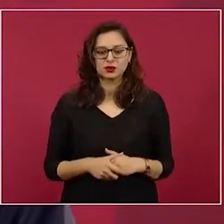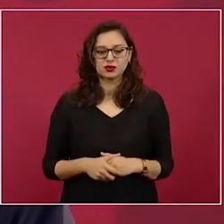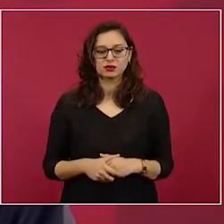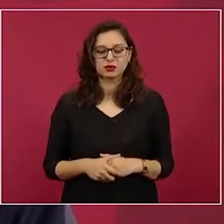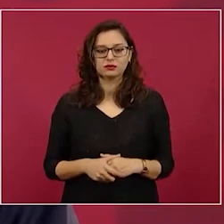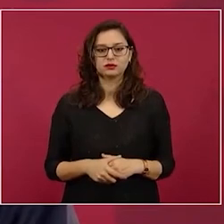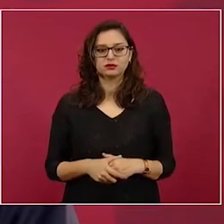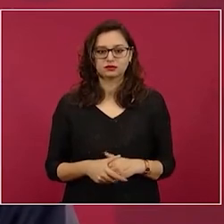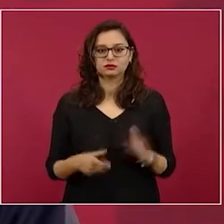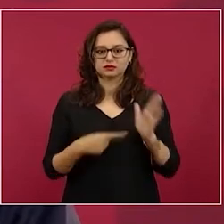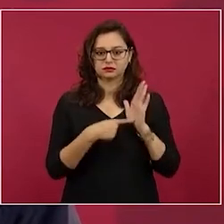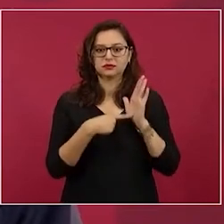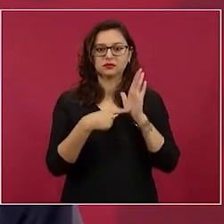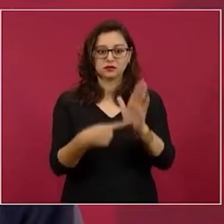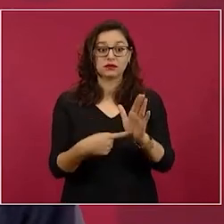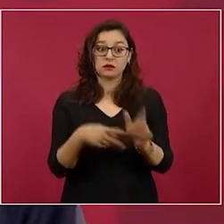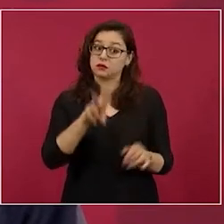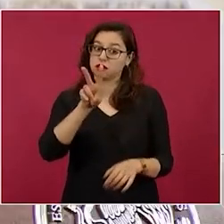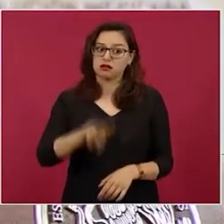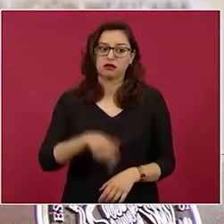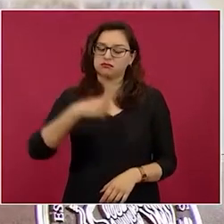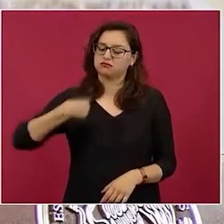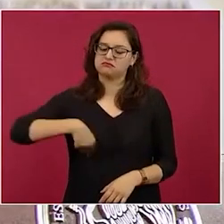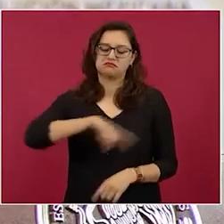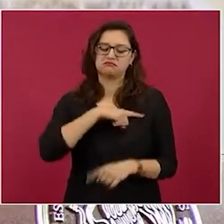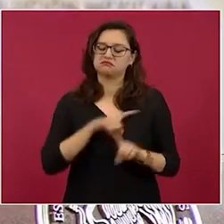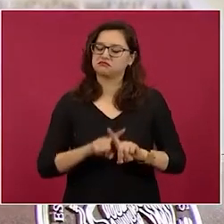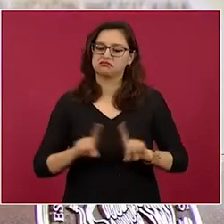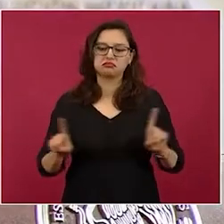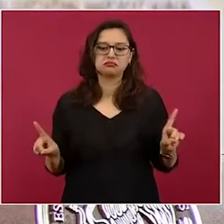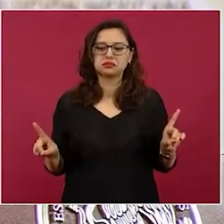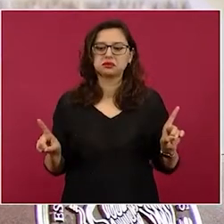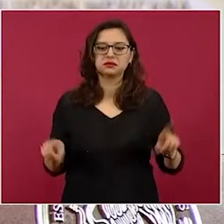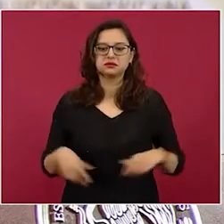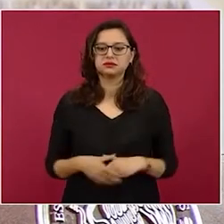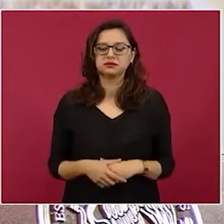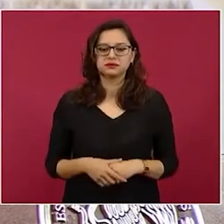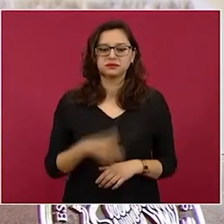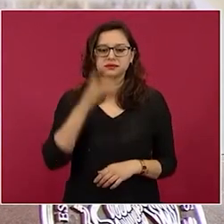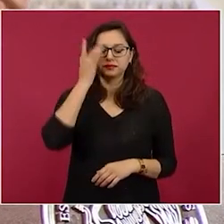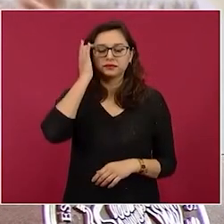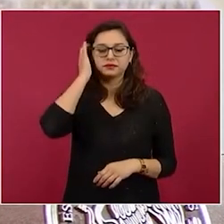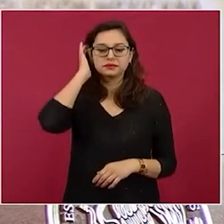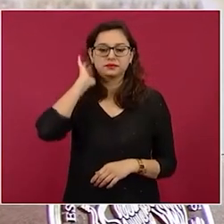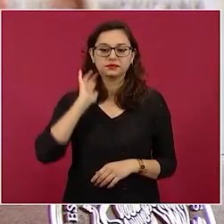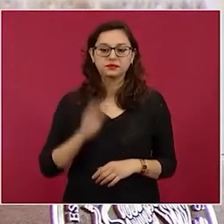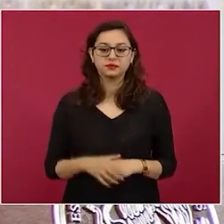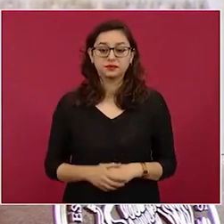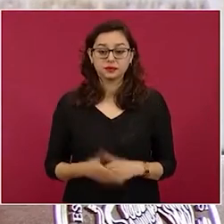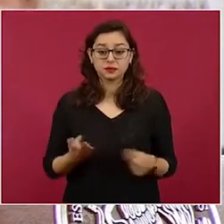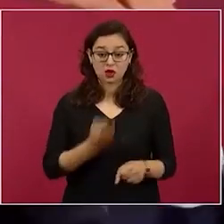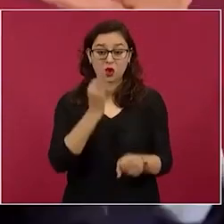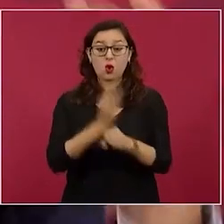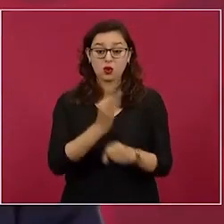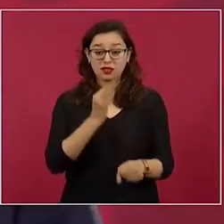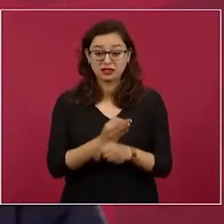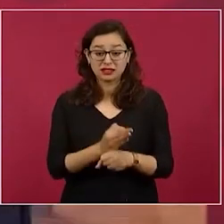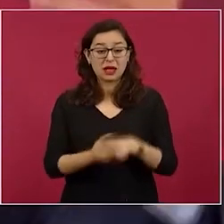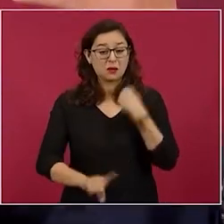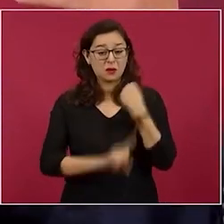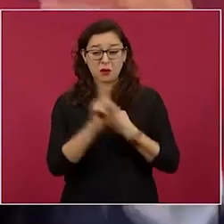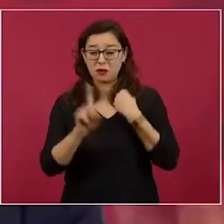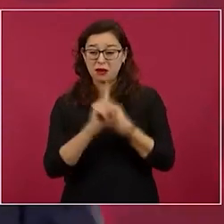quede claro que no somos iguales y por qué estamos enfrentando el problema que